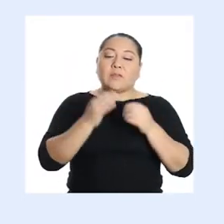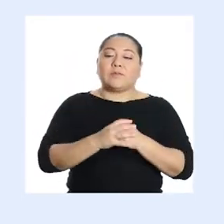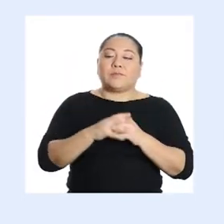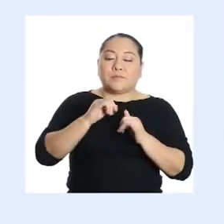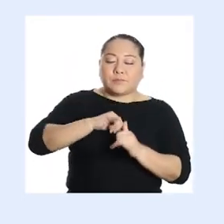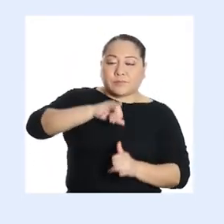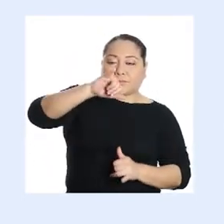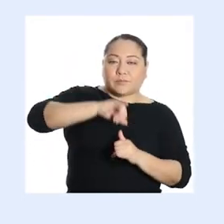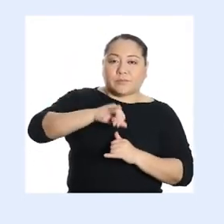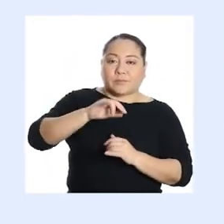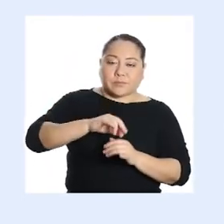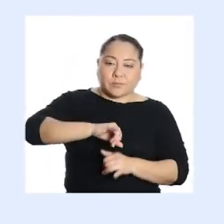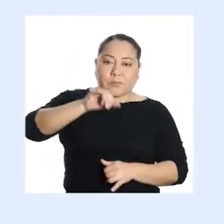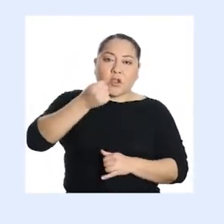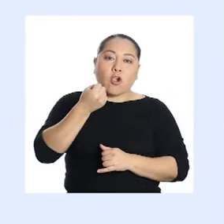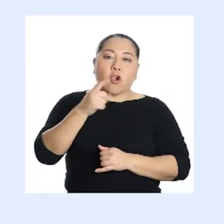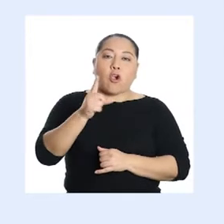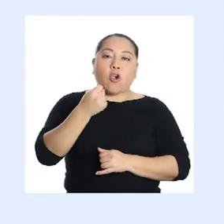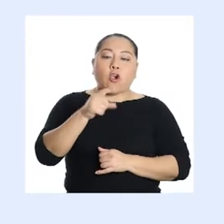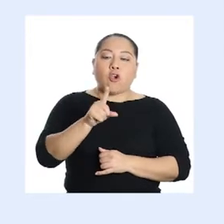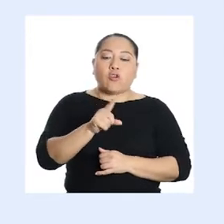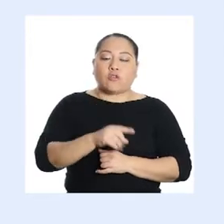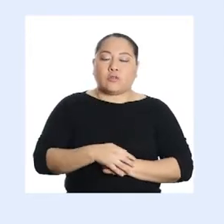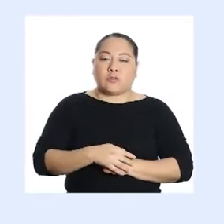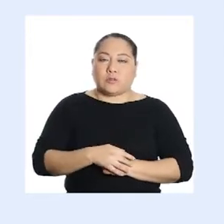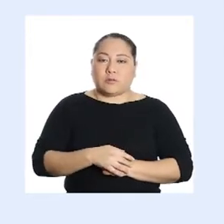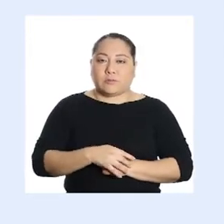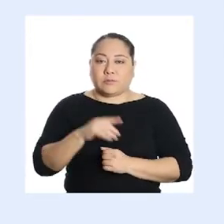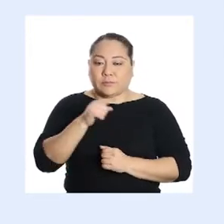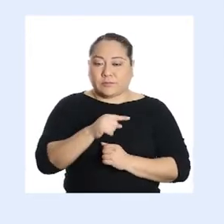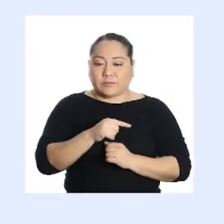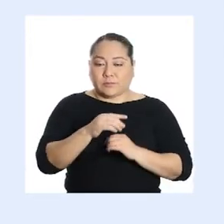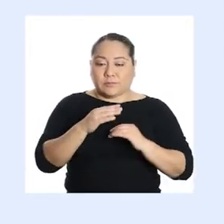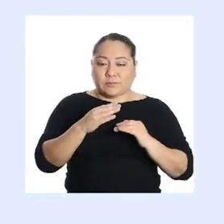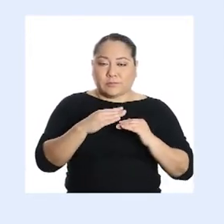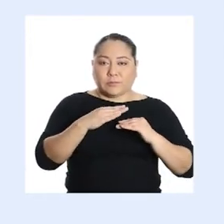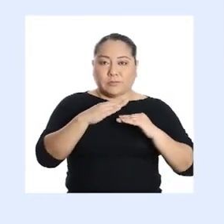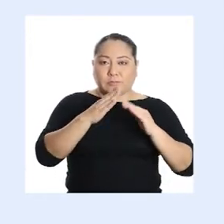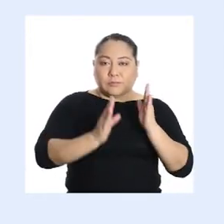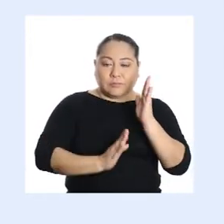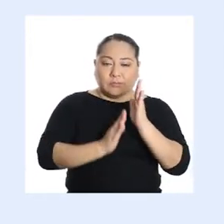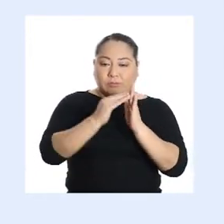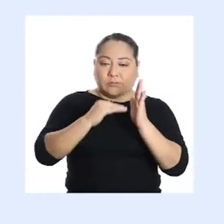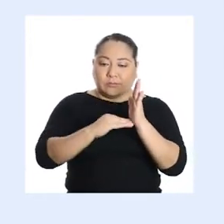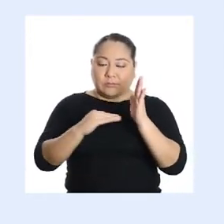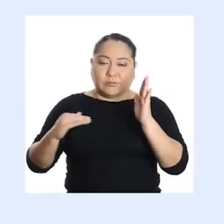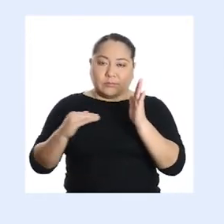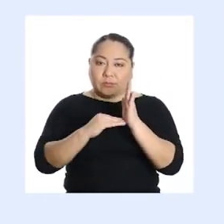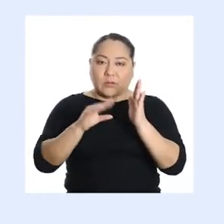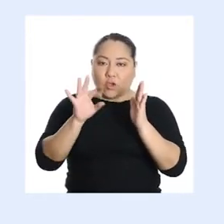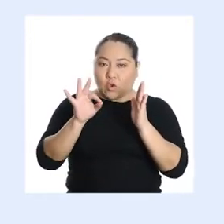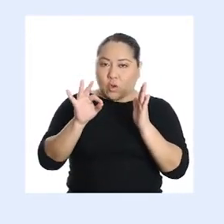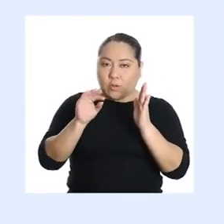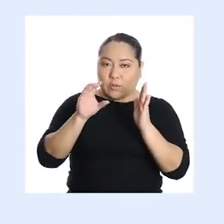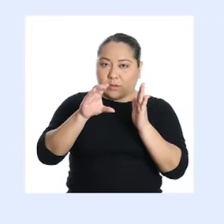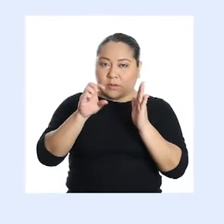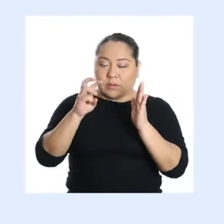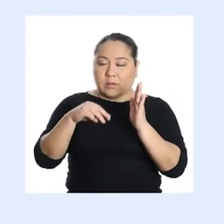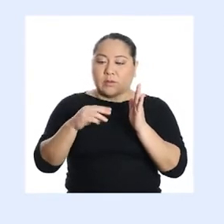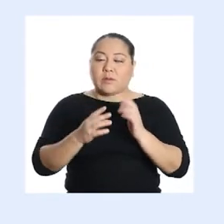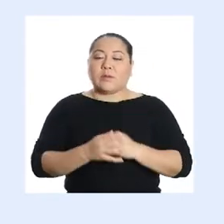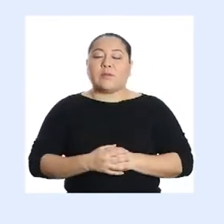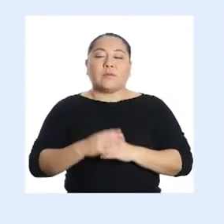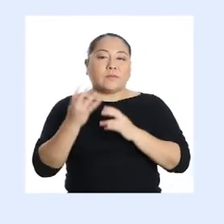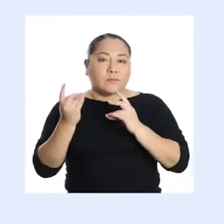usando la regla trazaremos el largo de 11 centímetros y, perpendicularmente, el ancho de 9 centímetros.